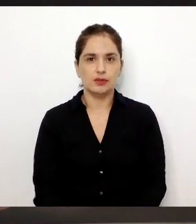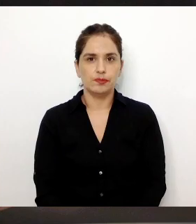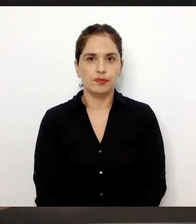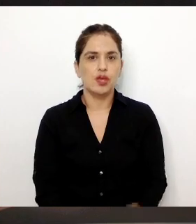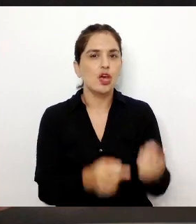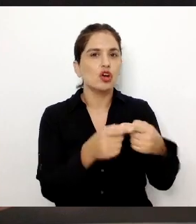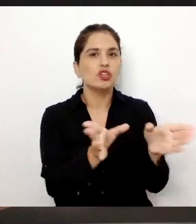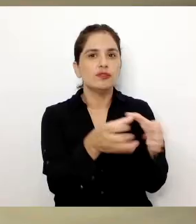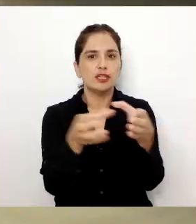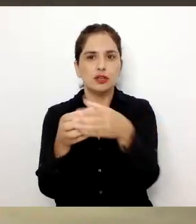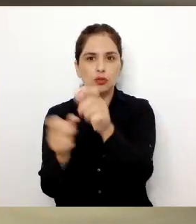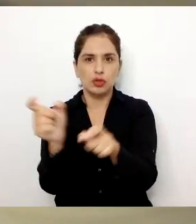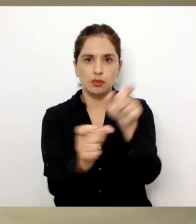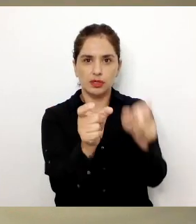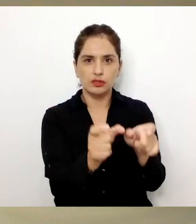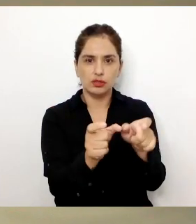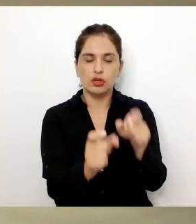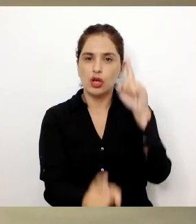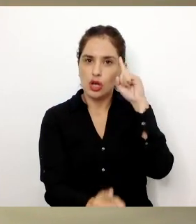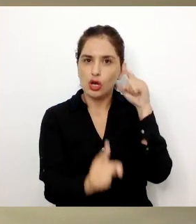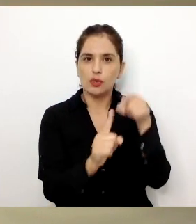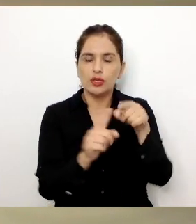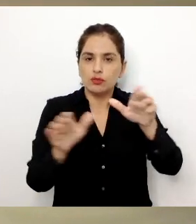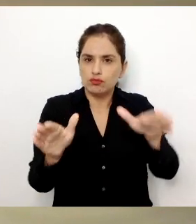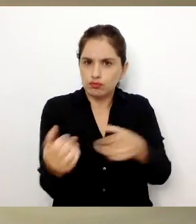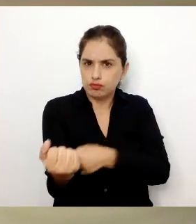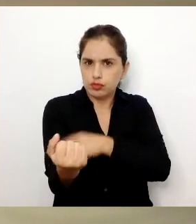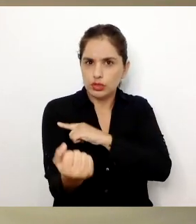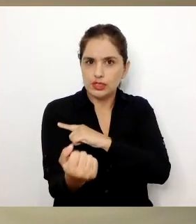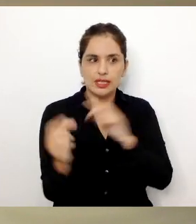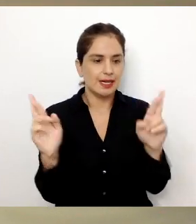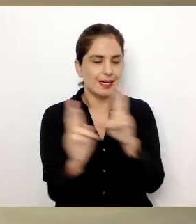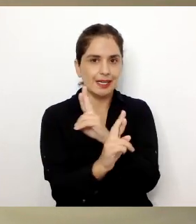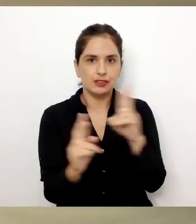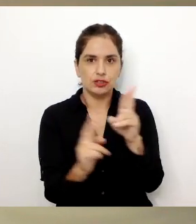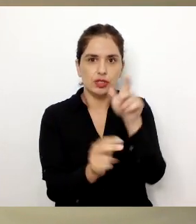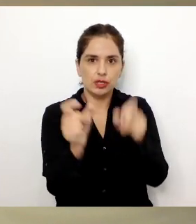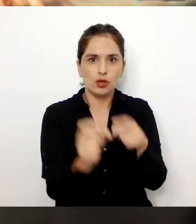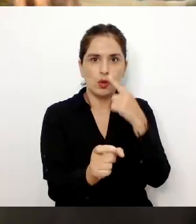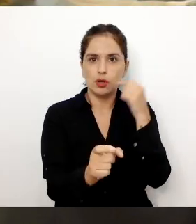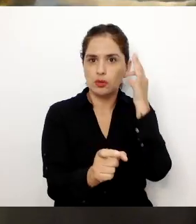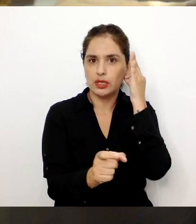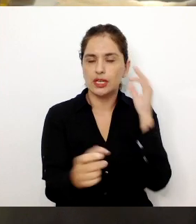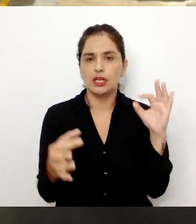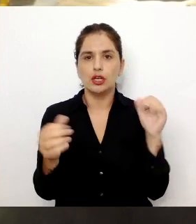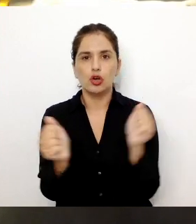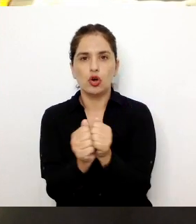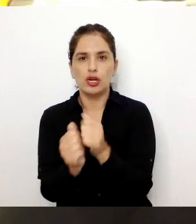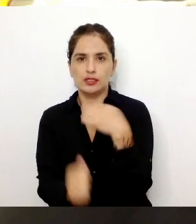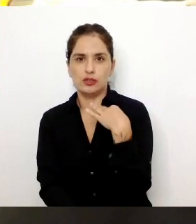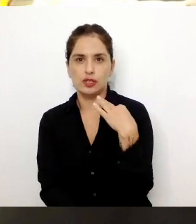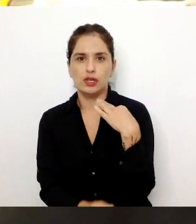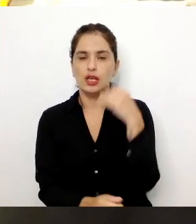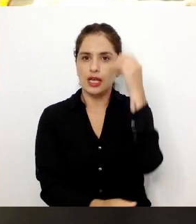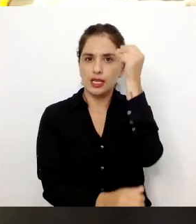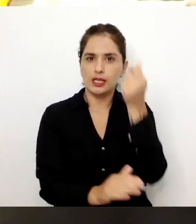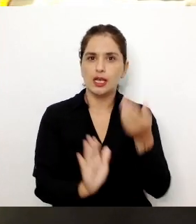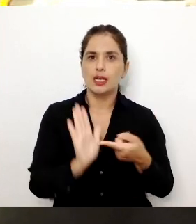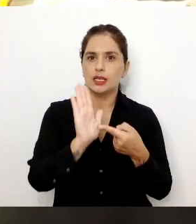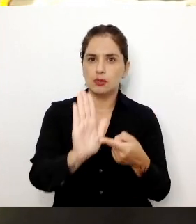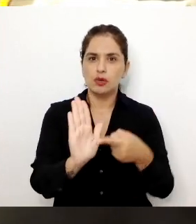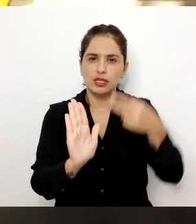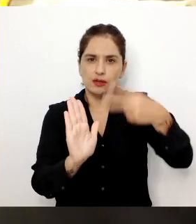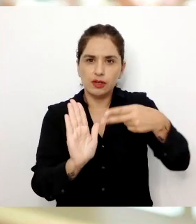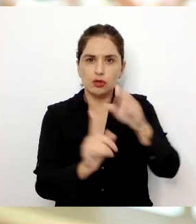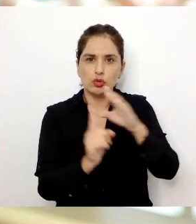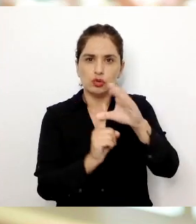diferentes públicos. Buscamos potenciar las relaciones entre artesanas y artesanos con la ciudadanía, a través de iniciativas que muestren el valor cultural de